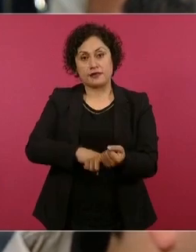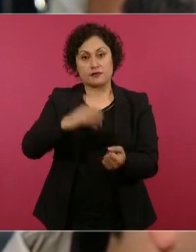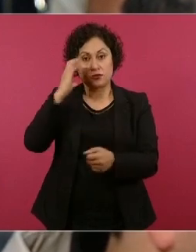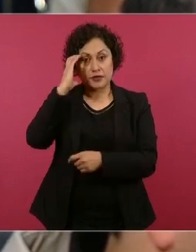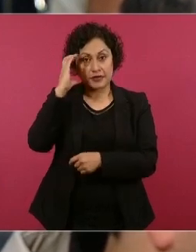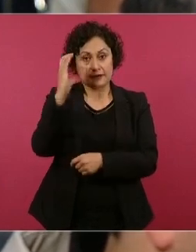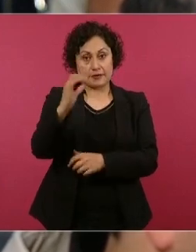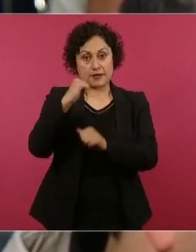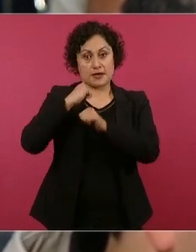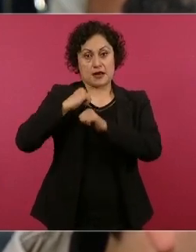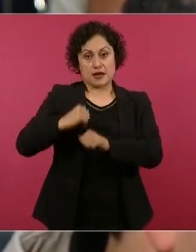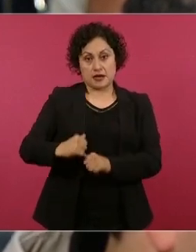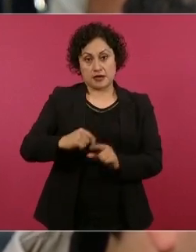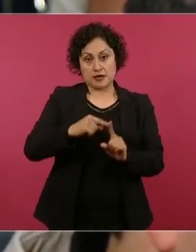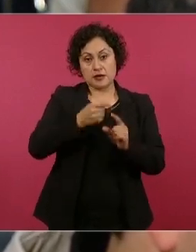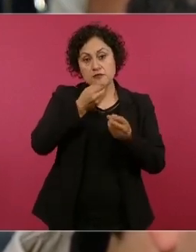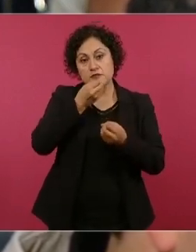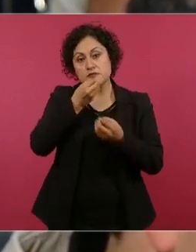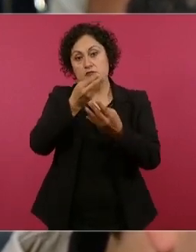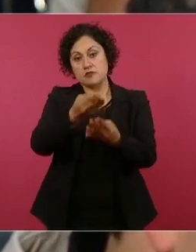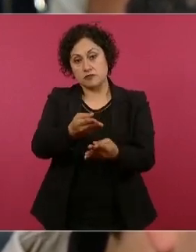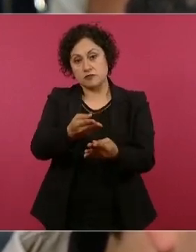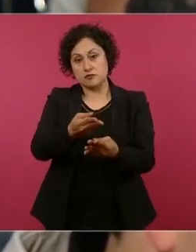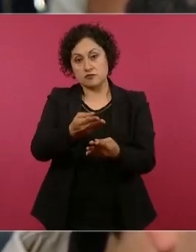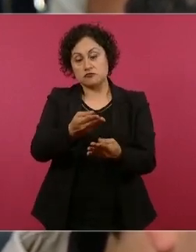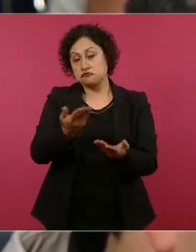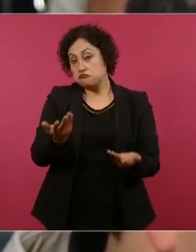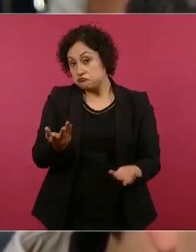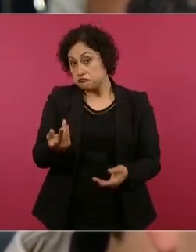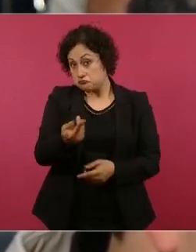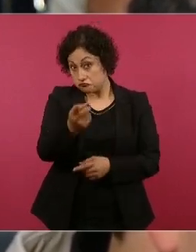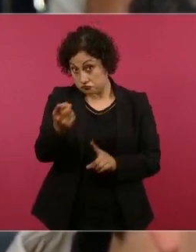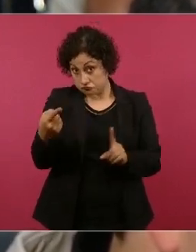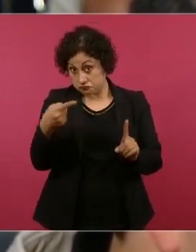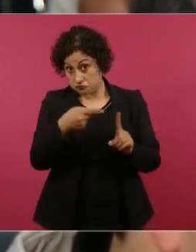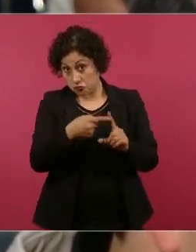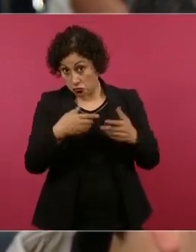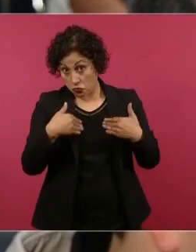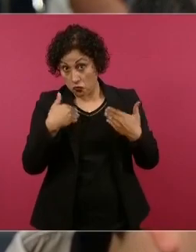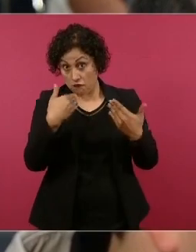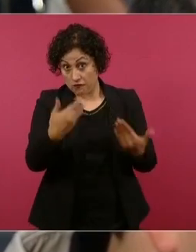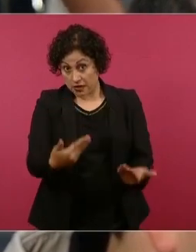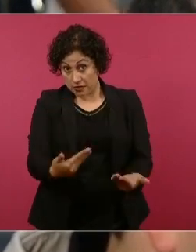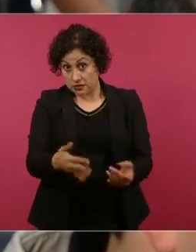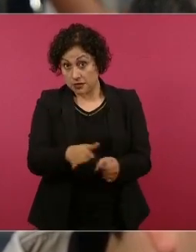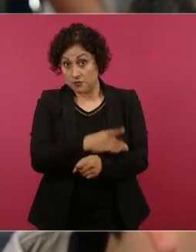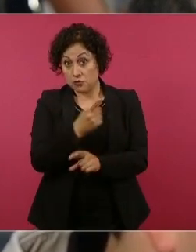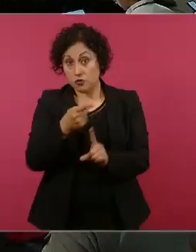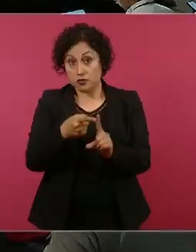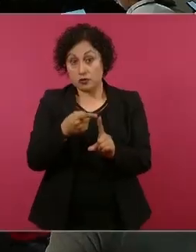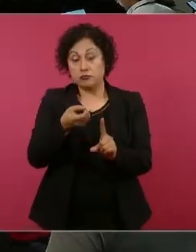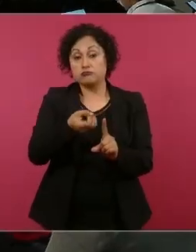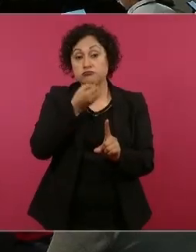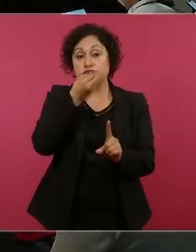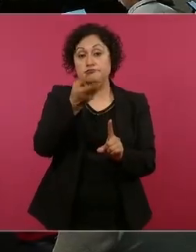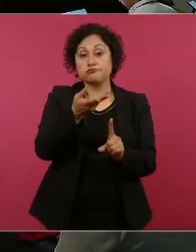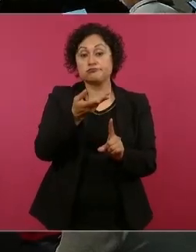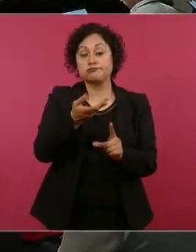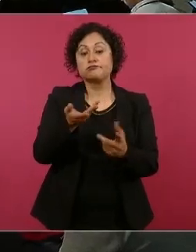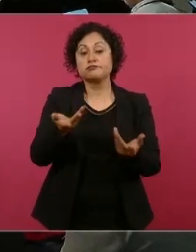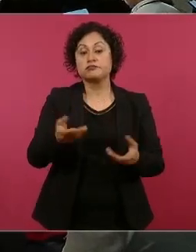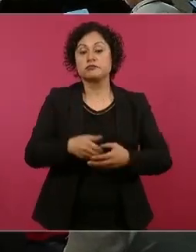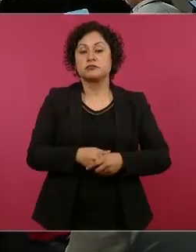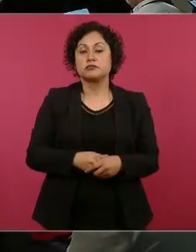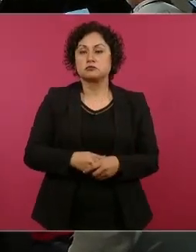mantiene su confianza en este funcionario luego de este que comentó… Yo estoy de acuerdo con lo que